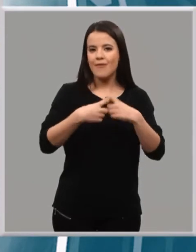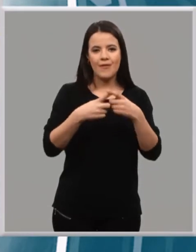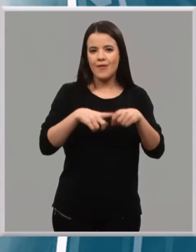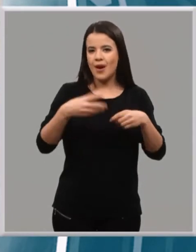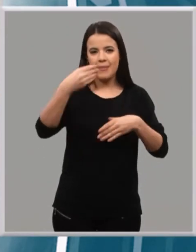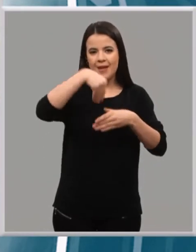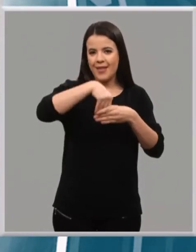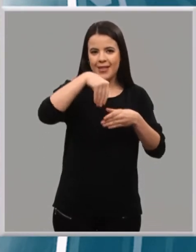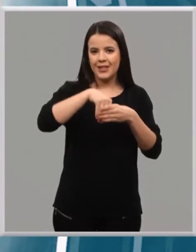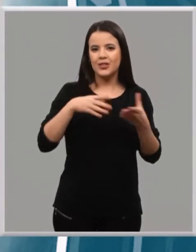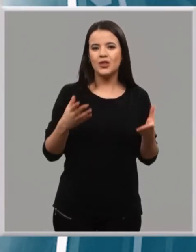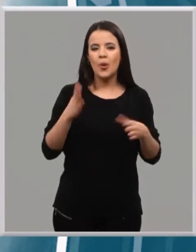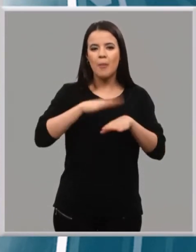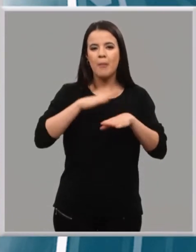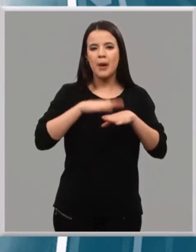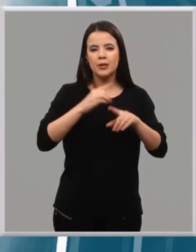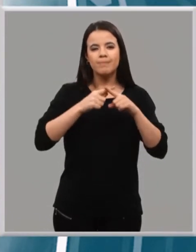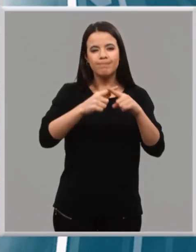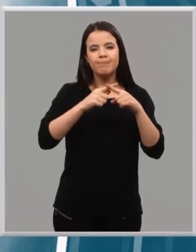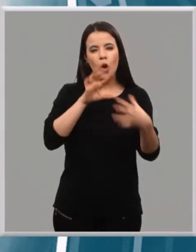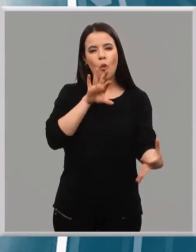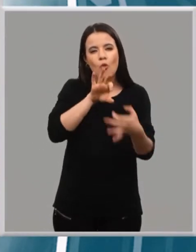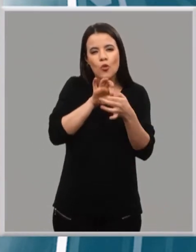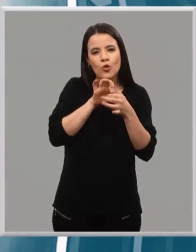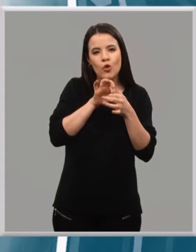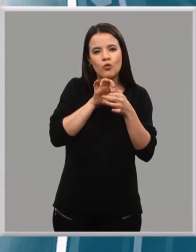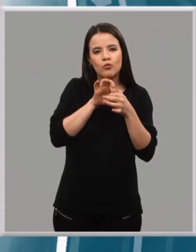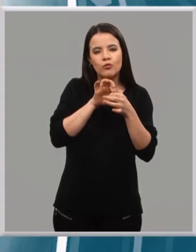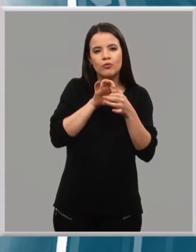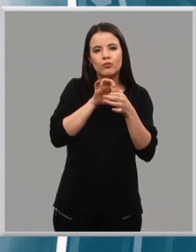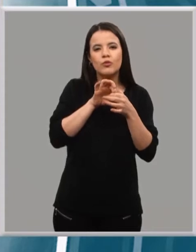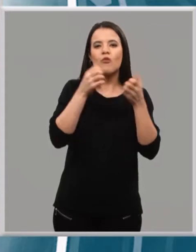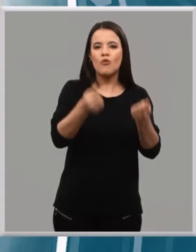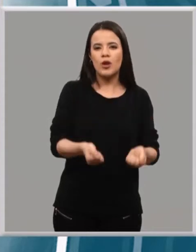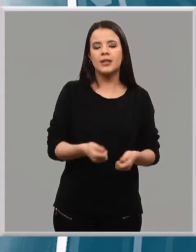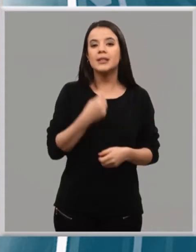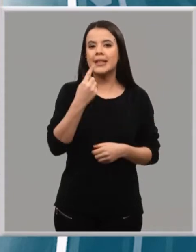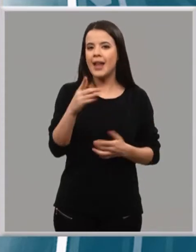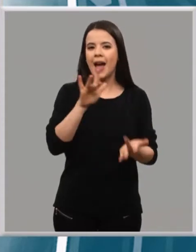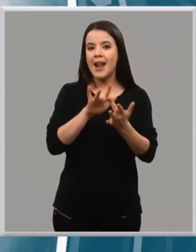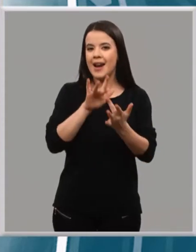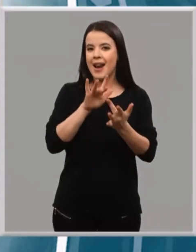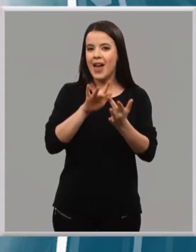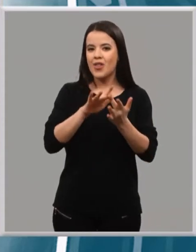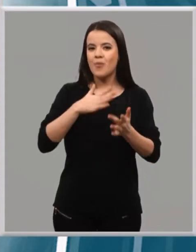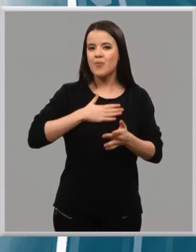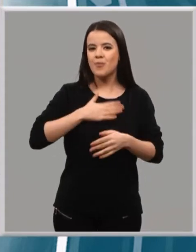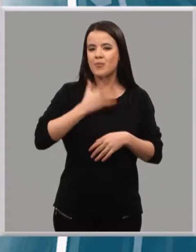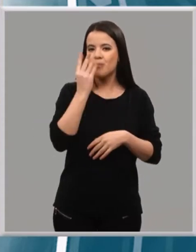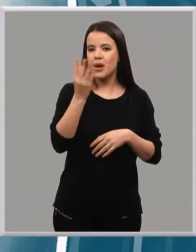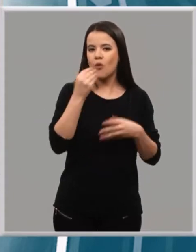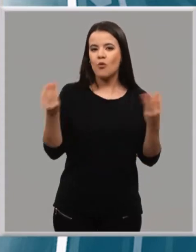alcanzar una verdadera compenetración entre ambos. La relación con mi perra es que... Es buenísima.